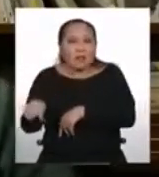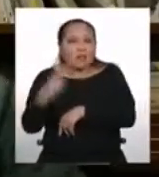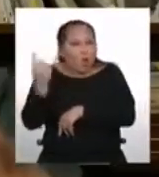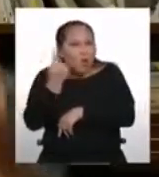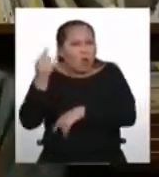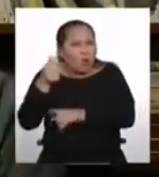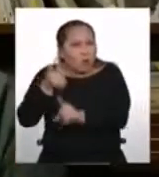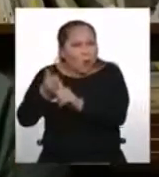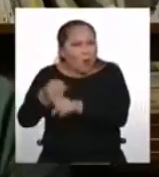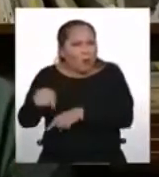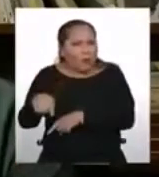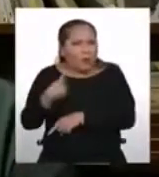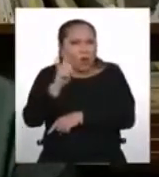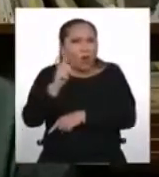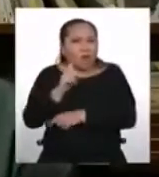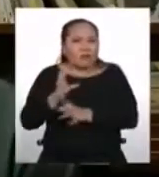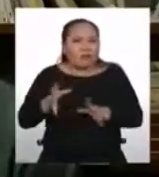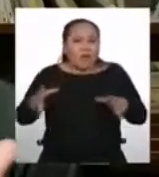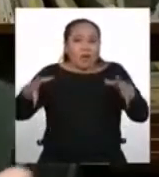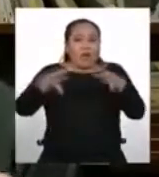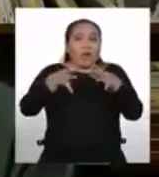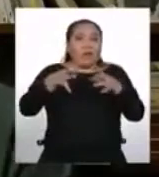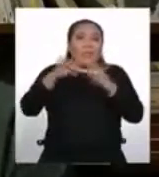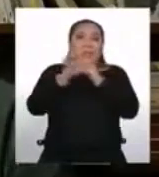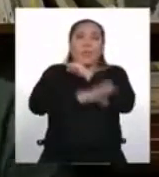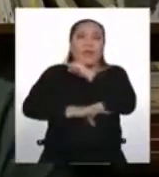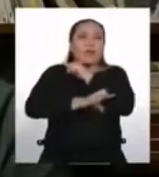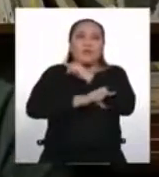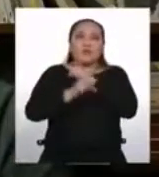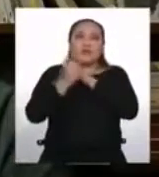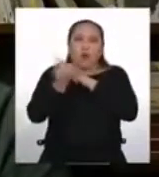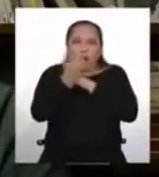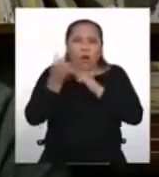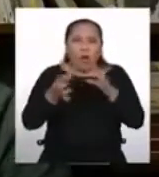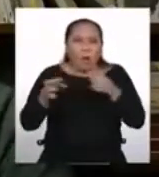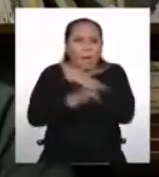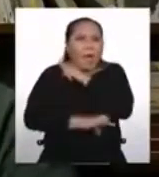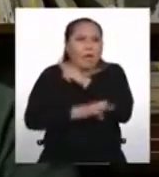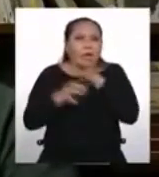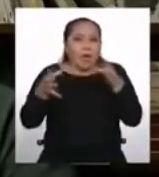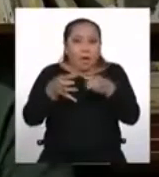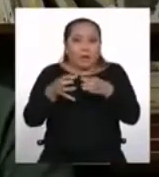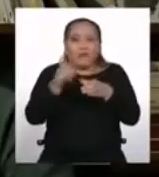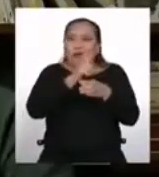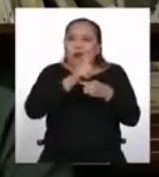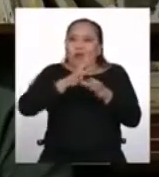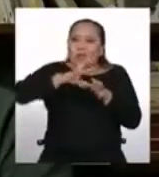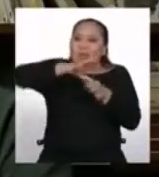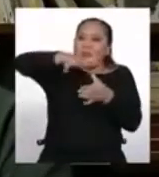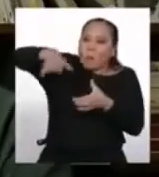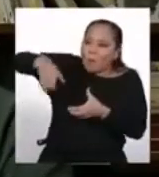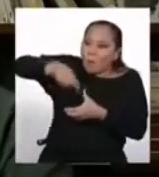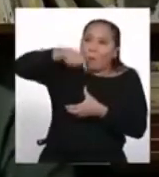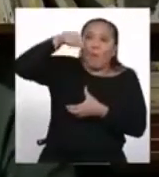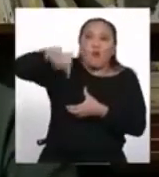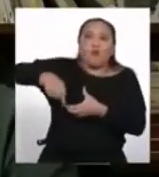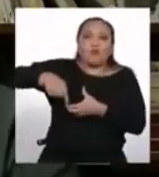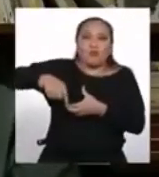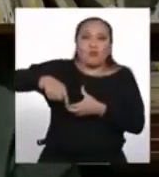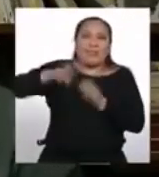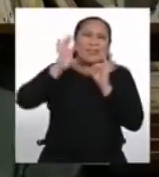país, sino del mundo entero, ¿no? Se dice que cuando se pierde una lengua es como